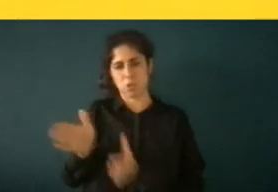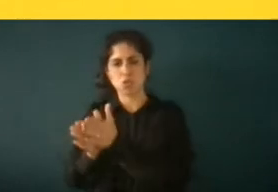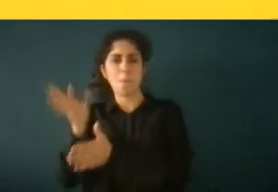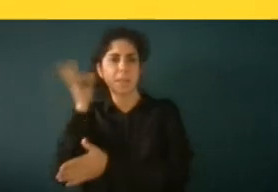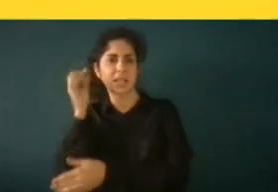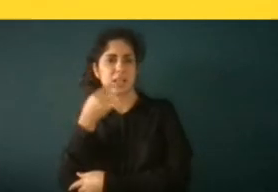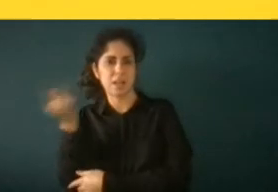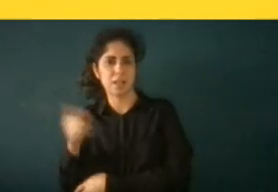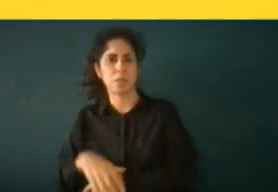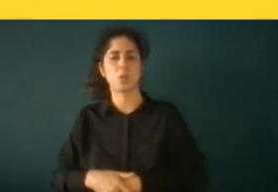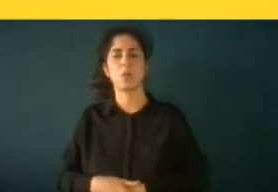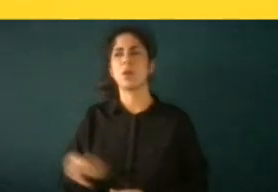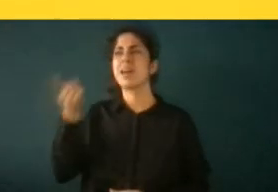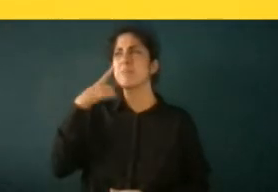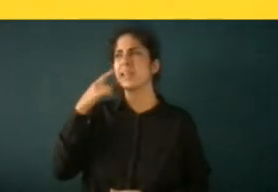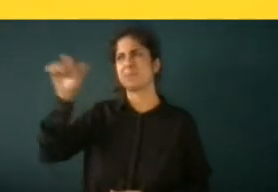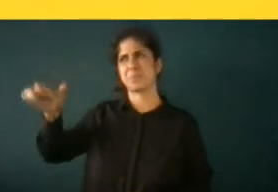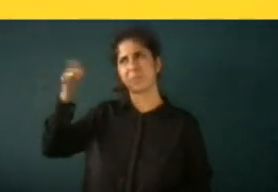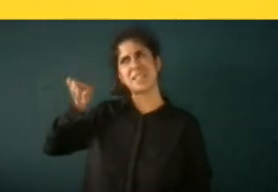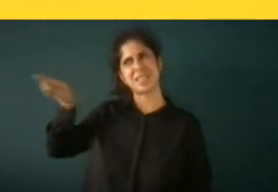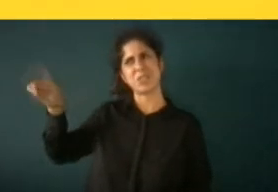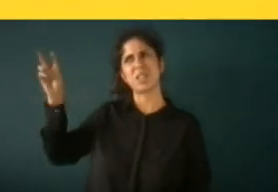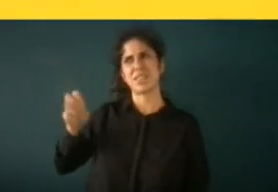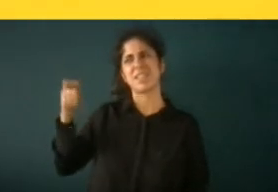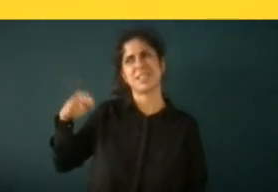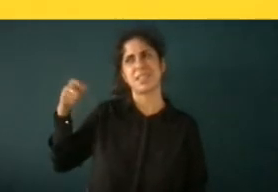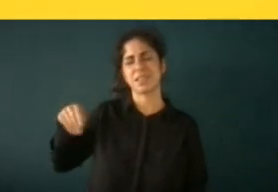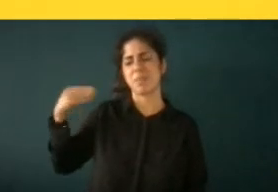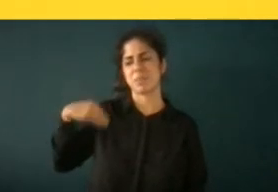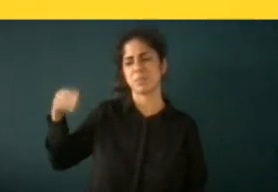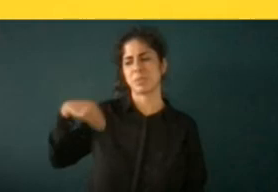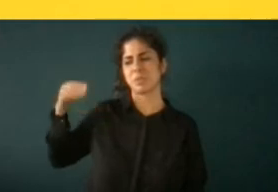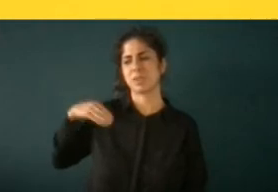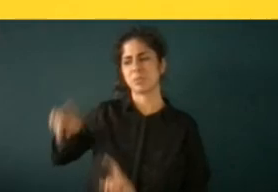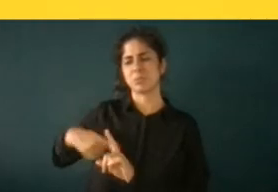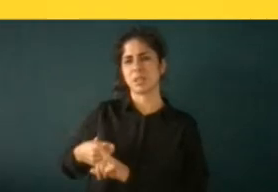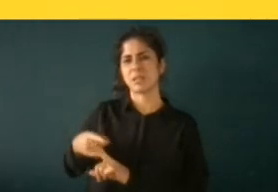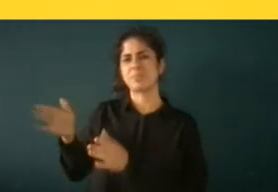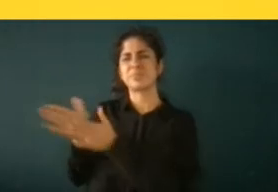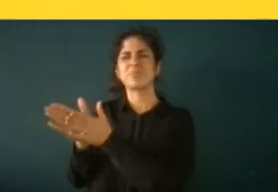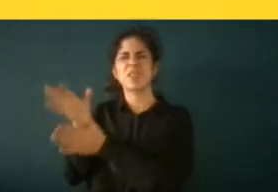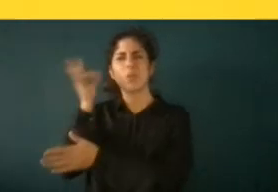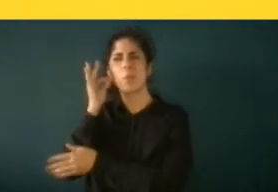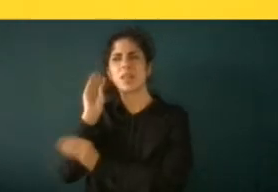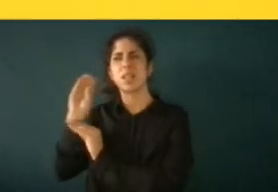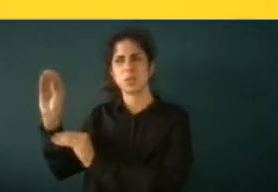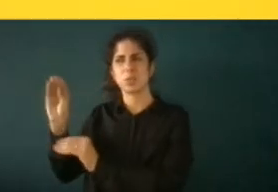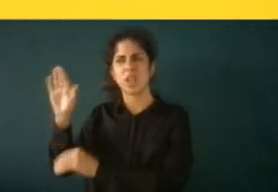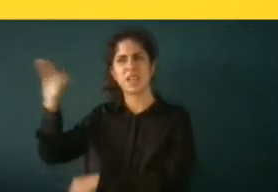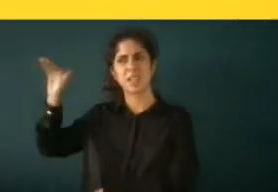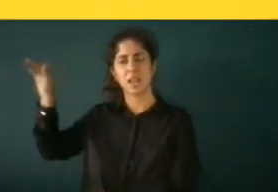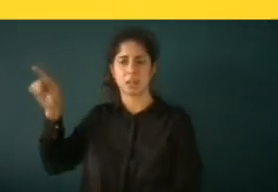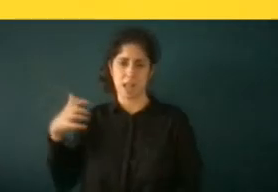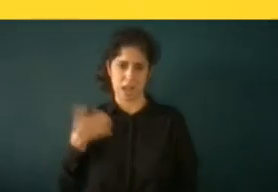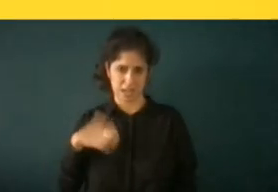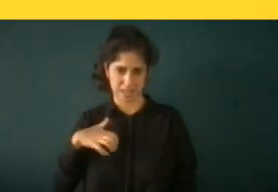a ese chico el que suele venir por aquí y va con una compañera tuya extranjera es argentina María de aquí le mando un saludo